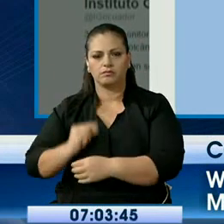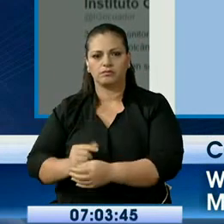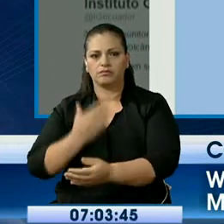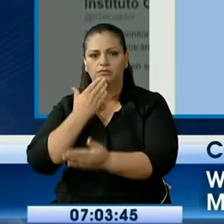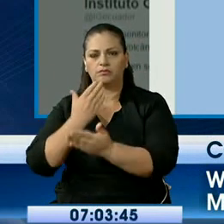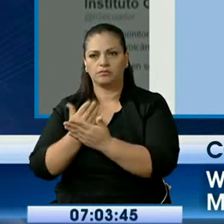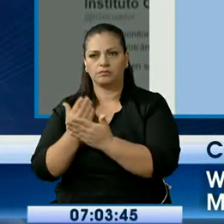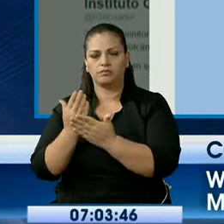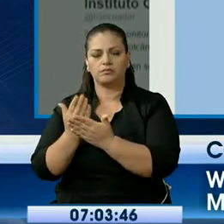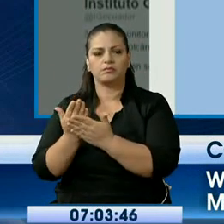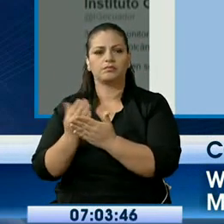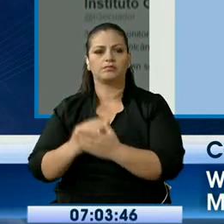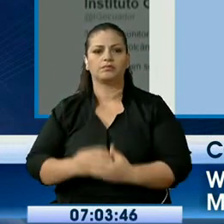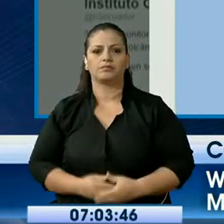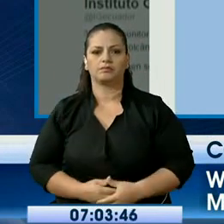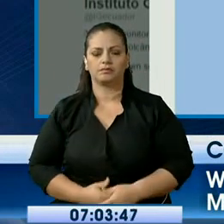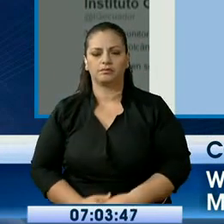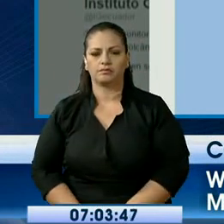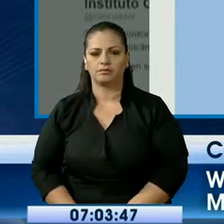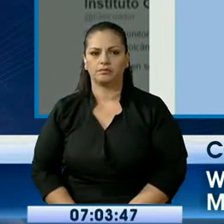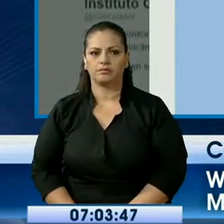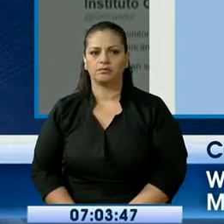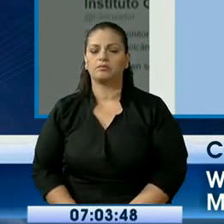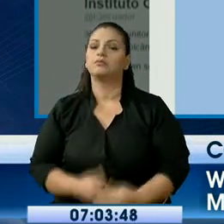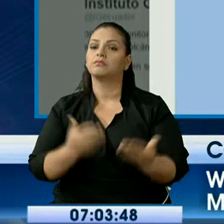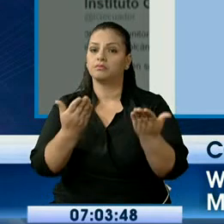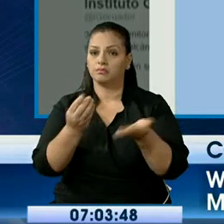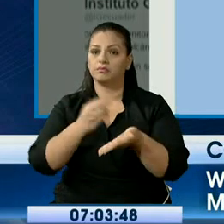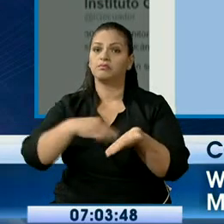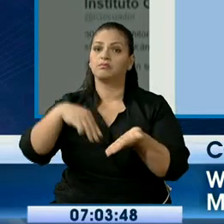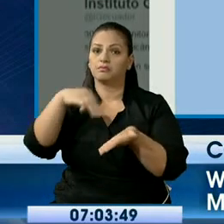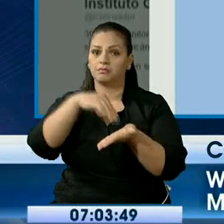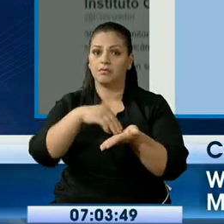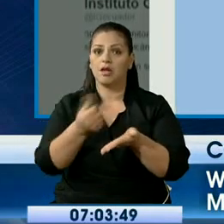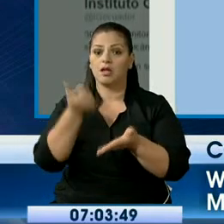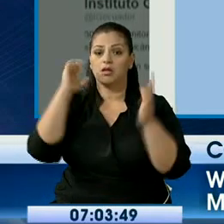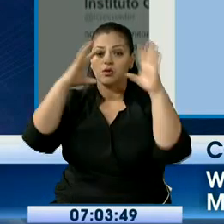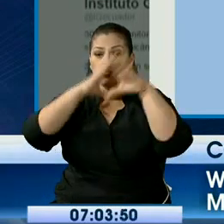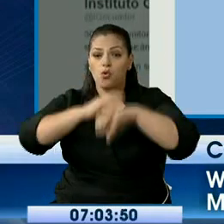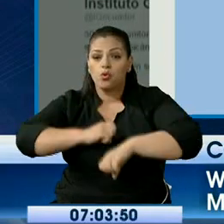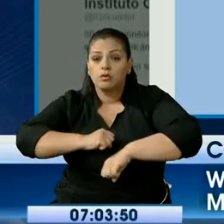información que pueda surgir después de estos movimientos que se han presentado la noche y madrugada de ayer y de hoy.